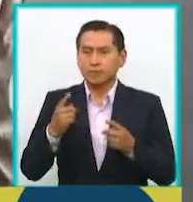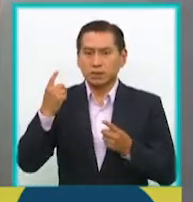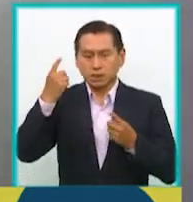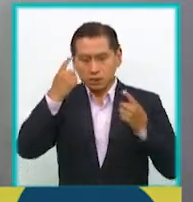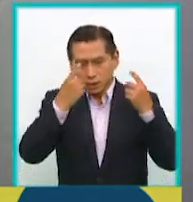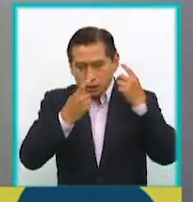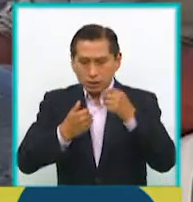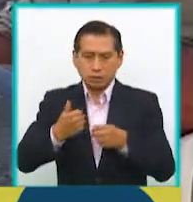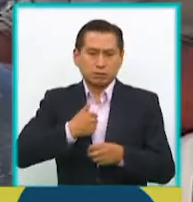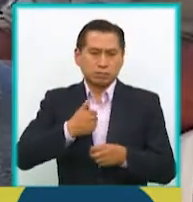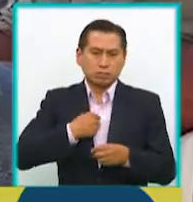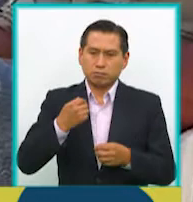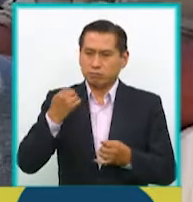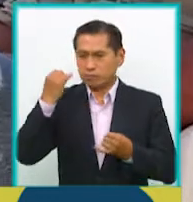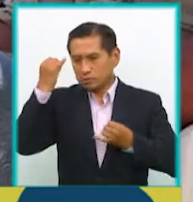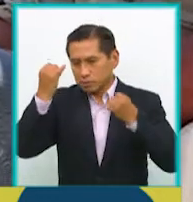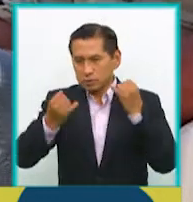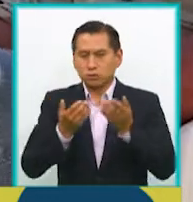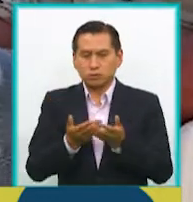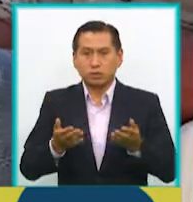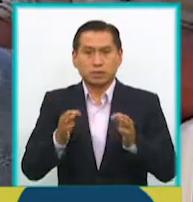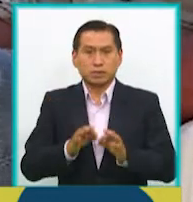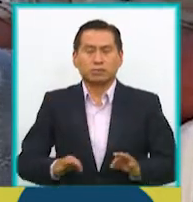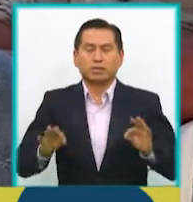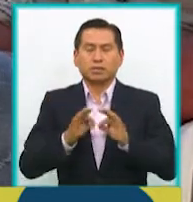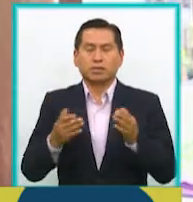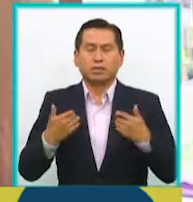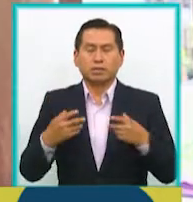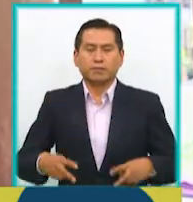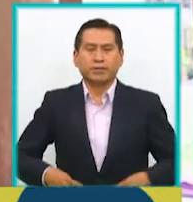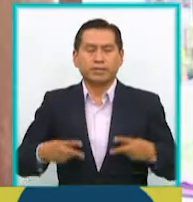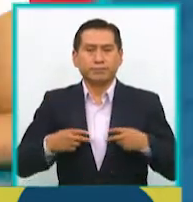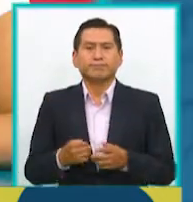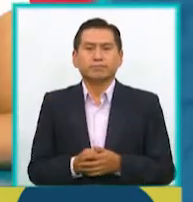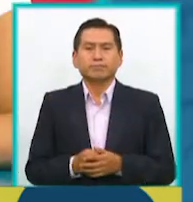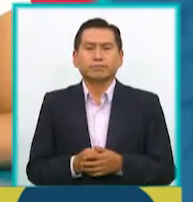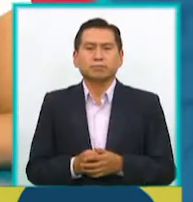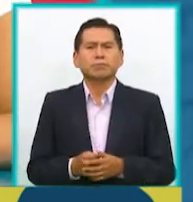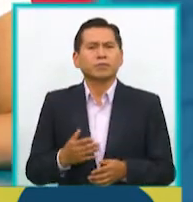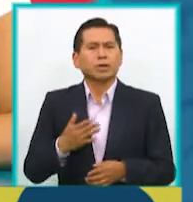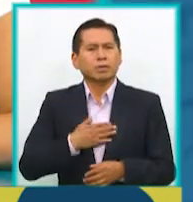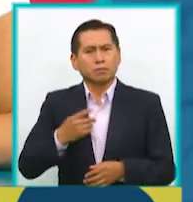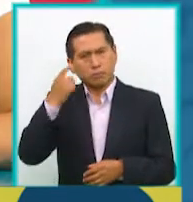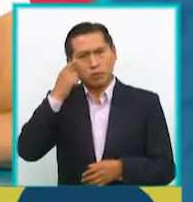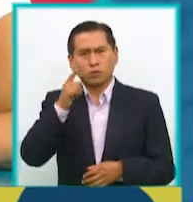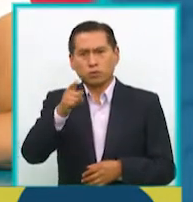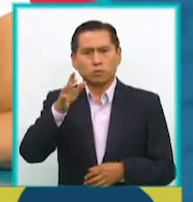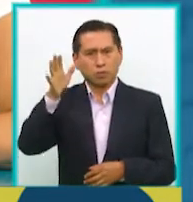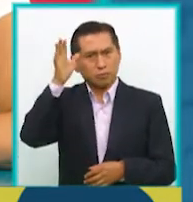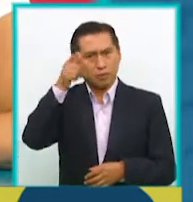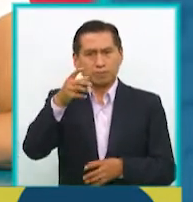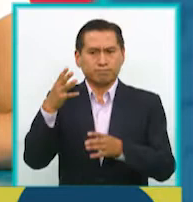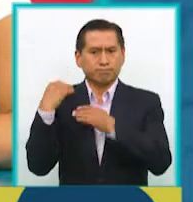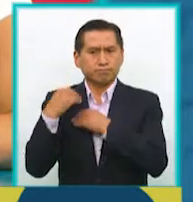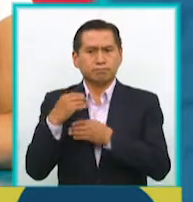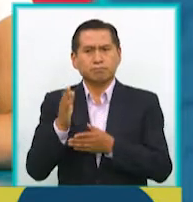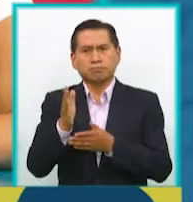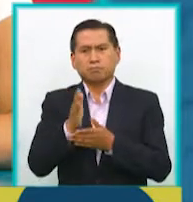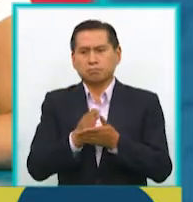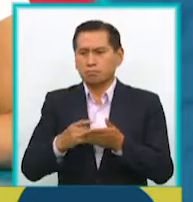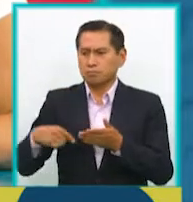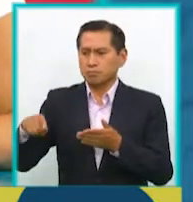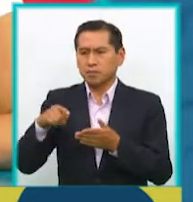replantearte sobre las cosas importantes que tenemos en la vida. Imagino que al ser padre de familia, algo de ti deben temer estos